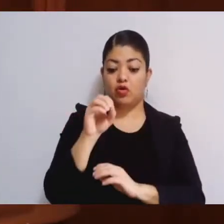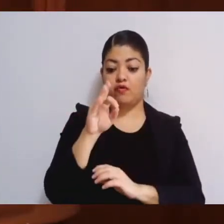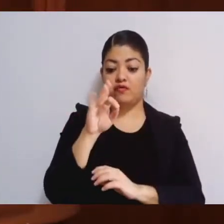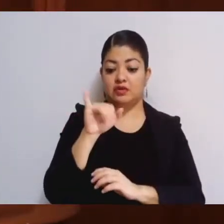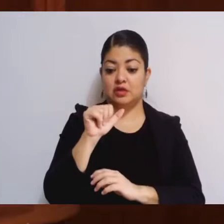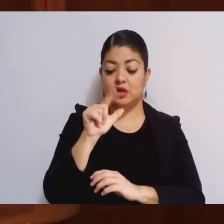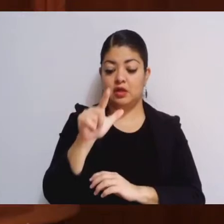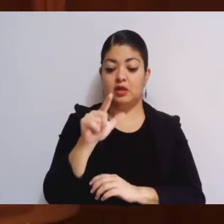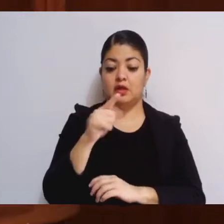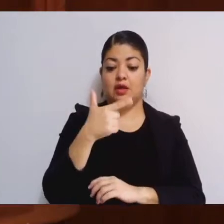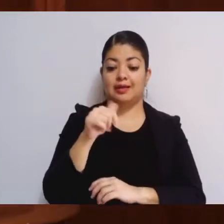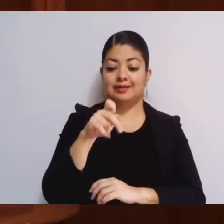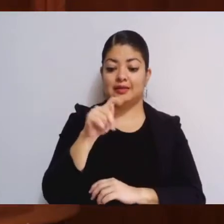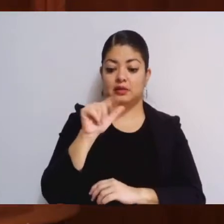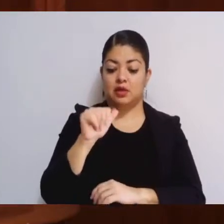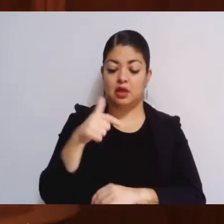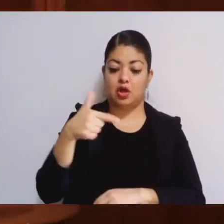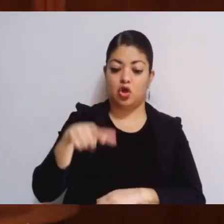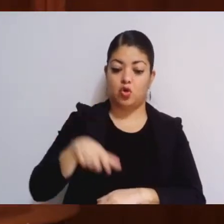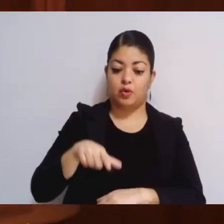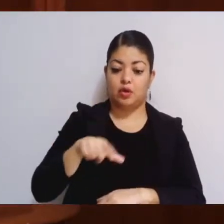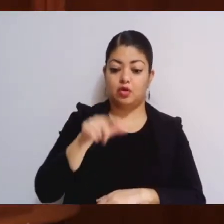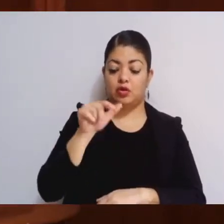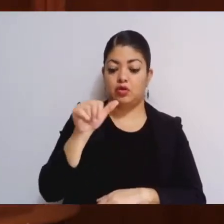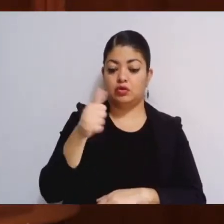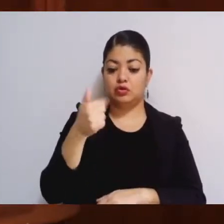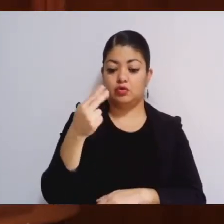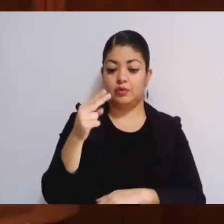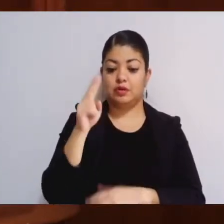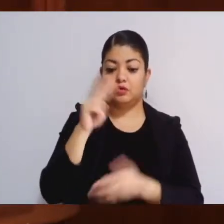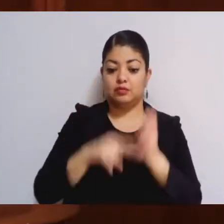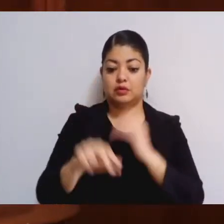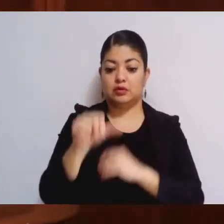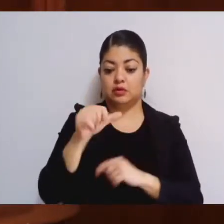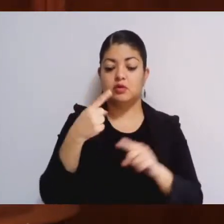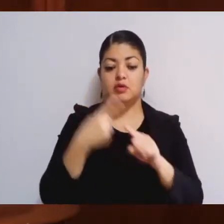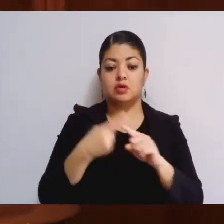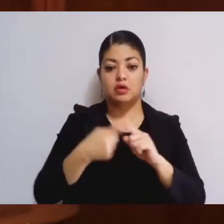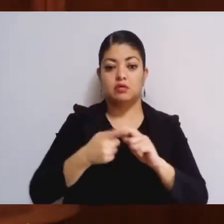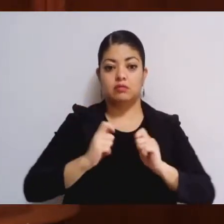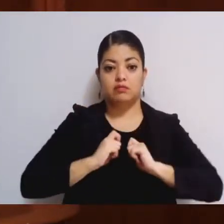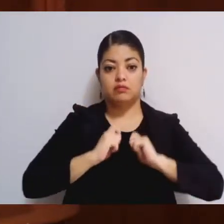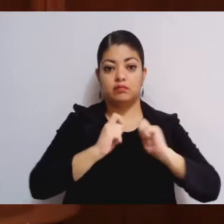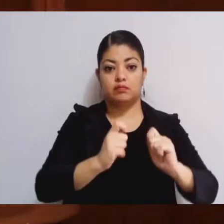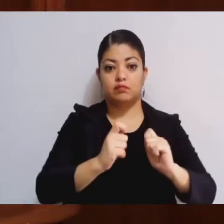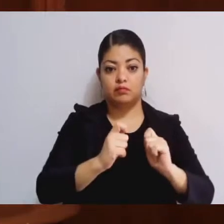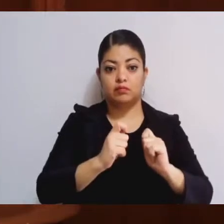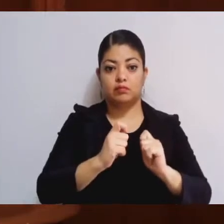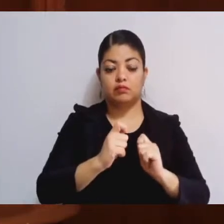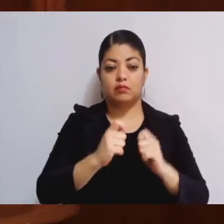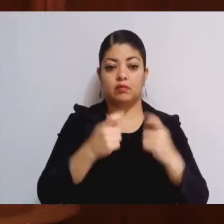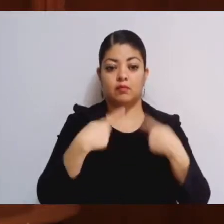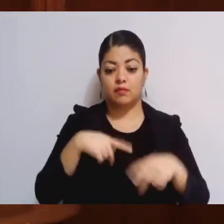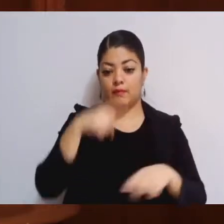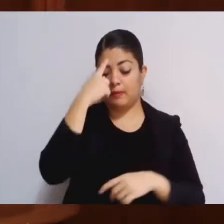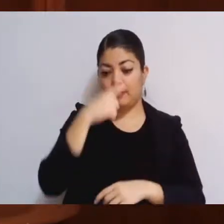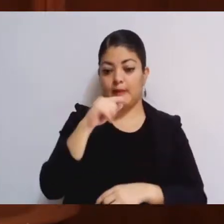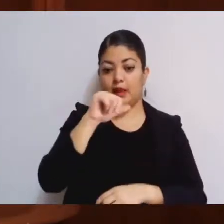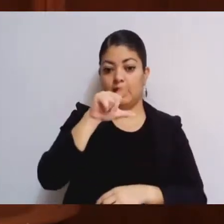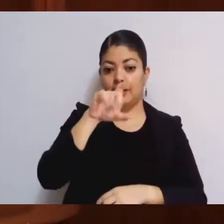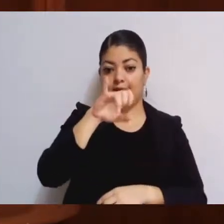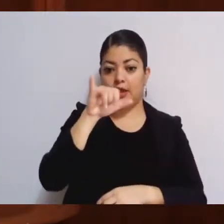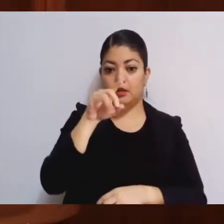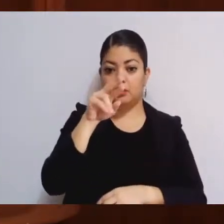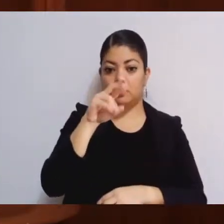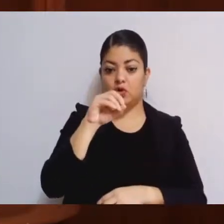el 9 de diciembre de 2016, resultando designado el ciudadano Alejandro Jaime Gómez